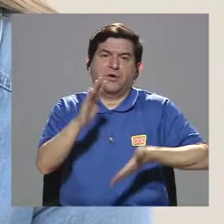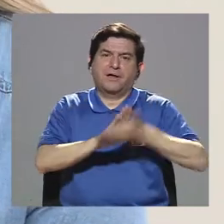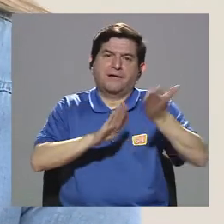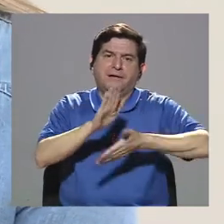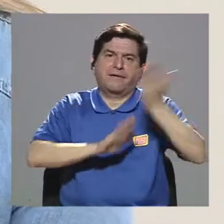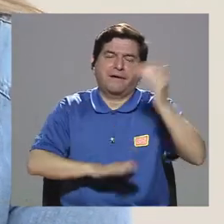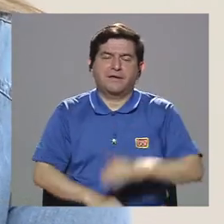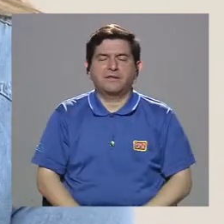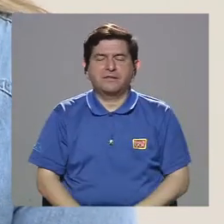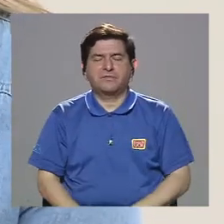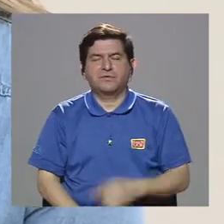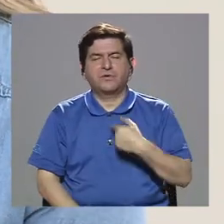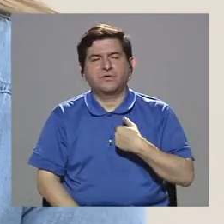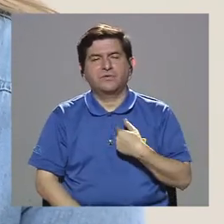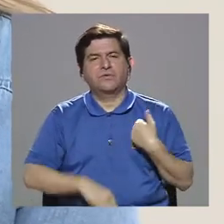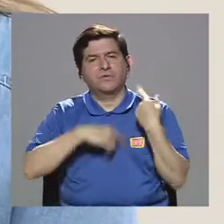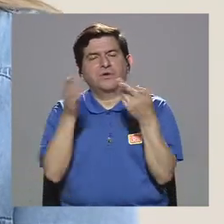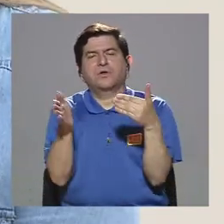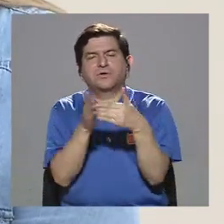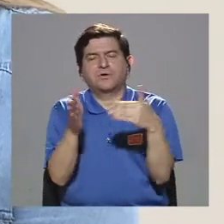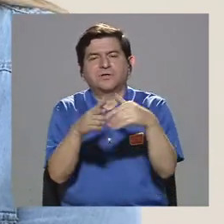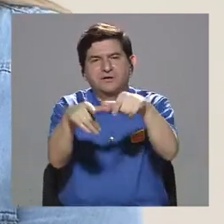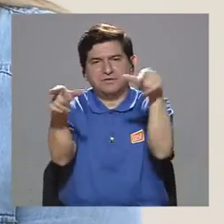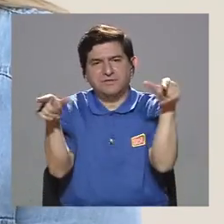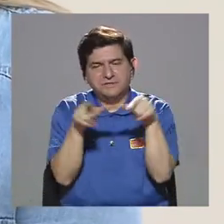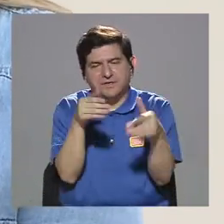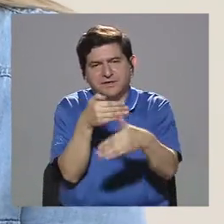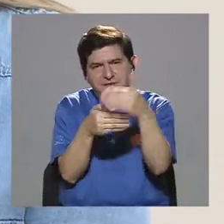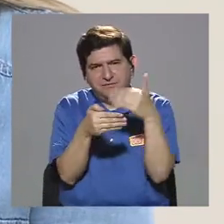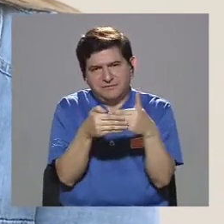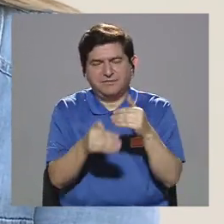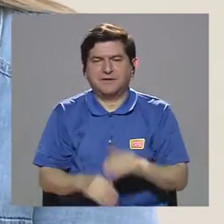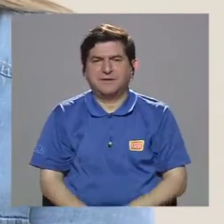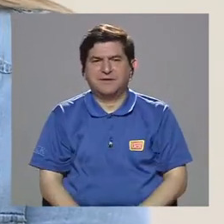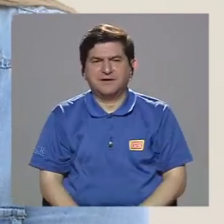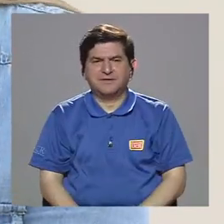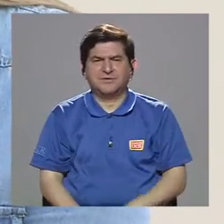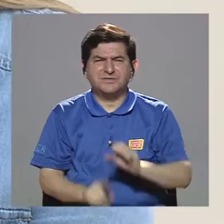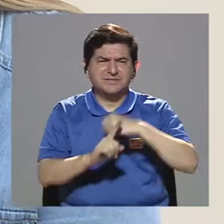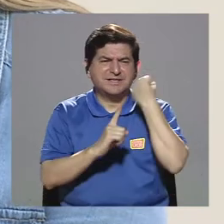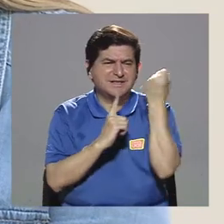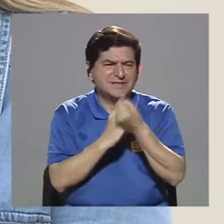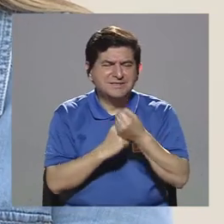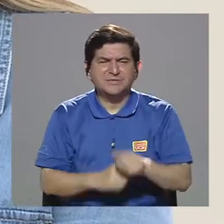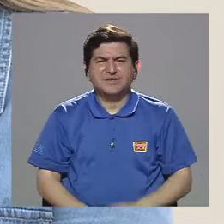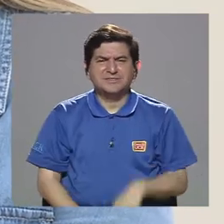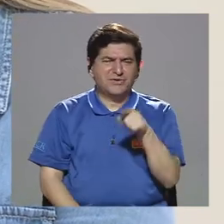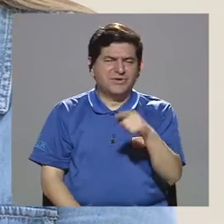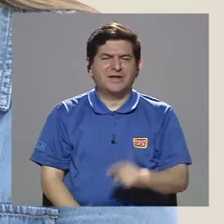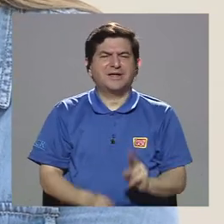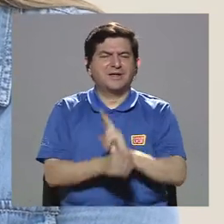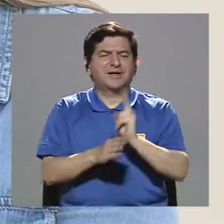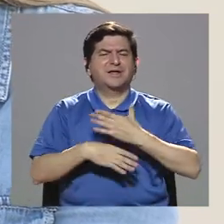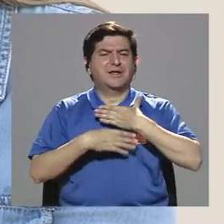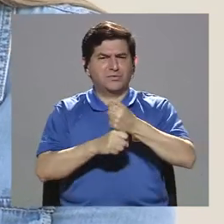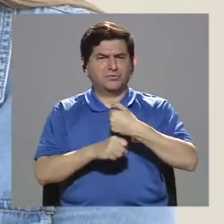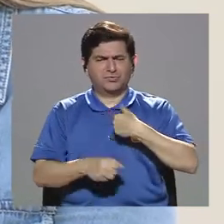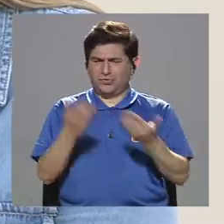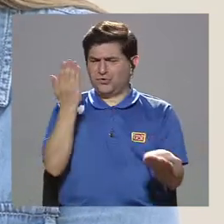devolverse al punto donde lo habíamos encontrado. Y el tema era la puesta de la confianza. Y doy esta analogía porque,